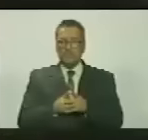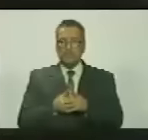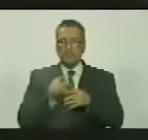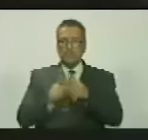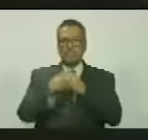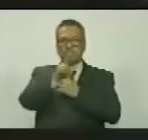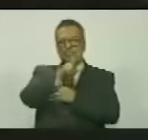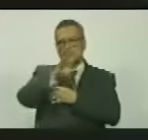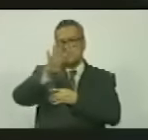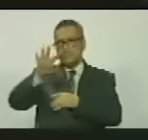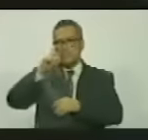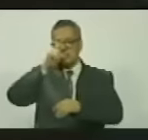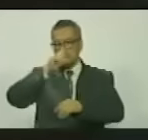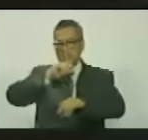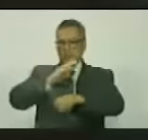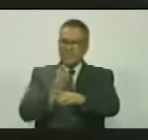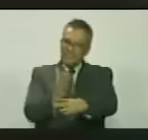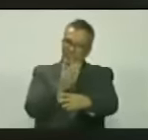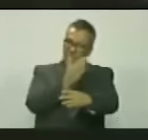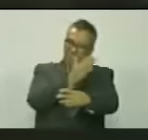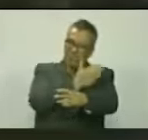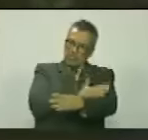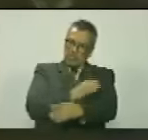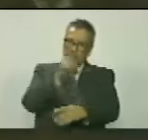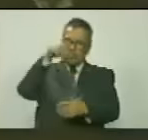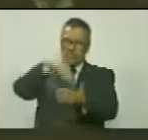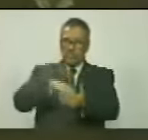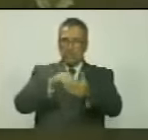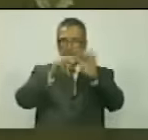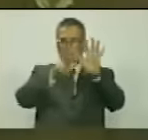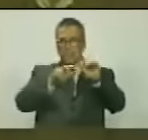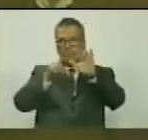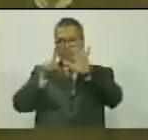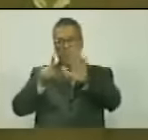34 años antes, en 1861,